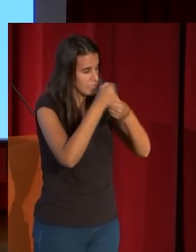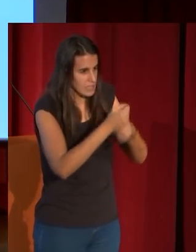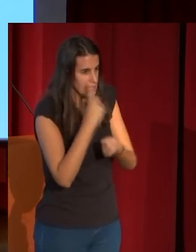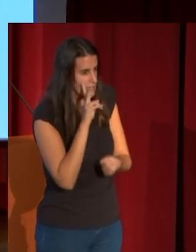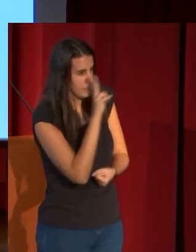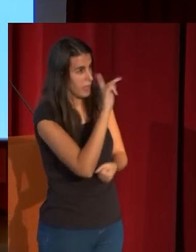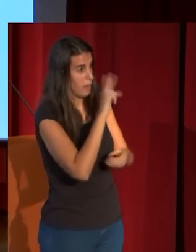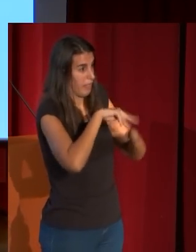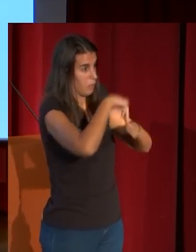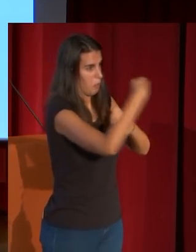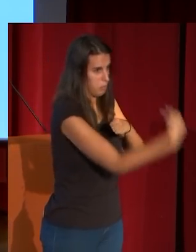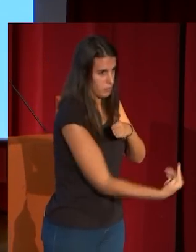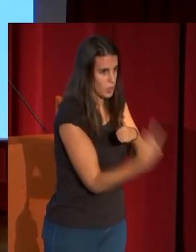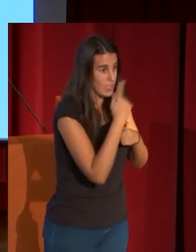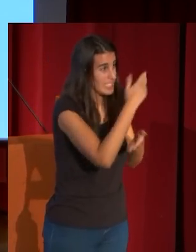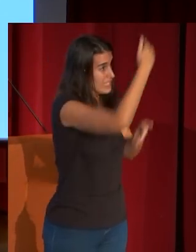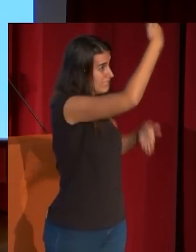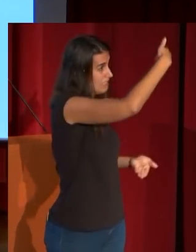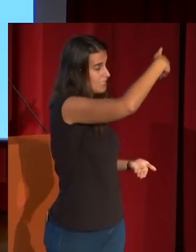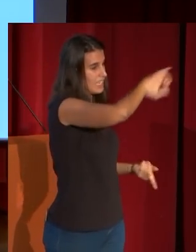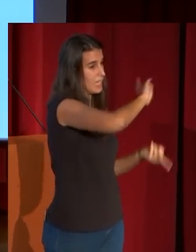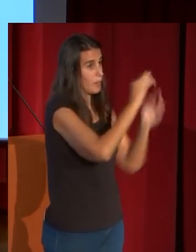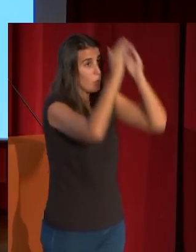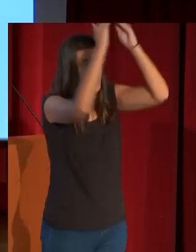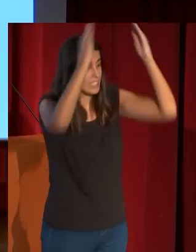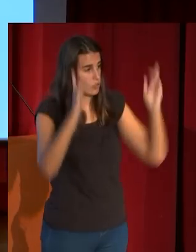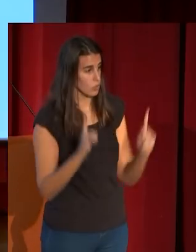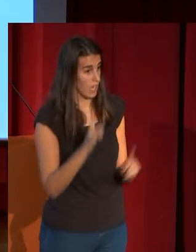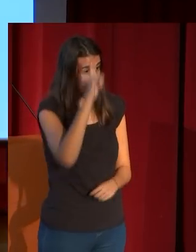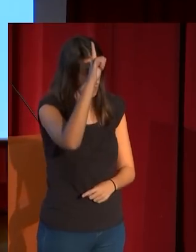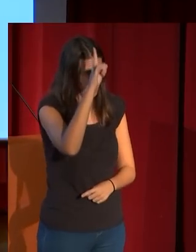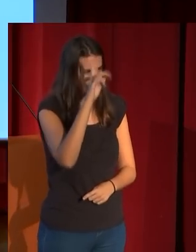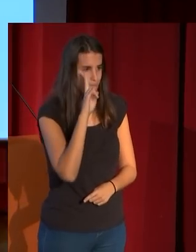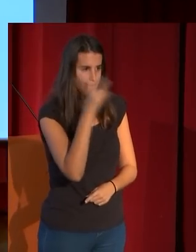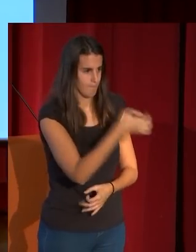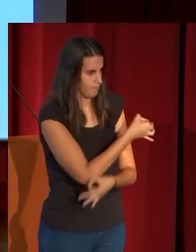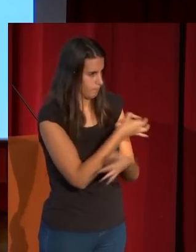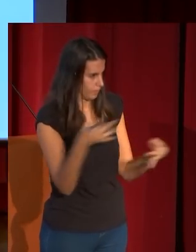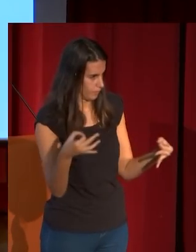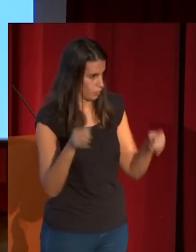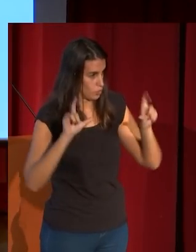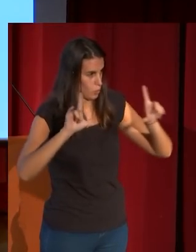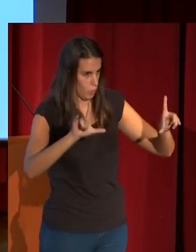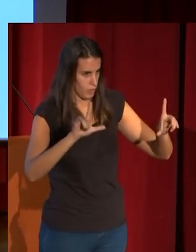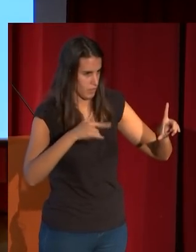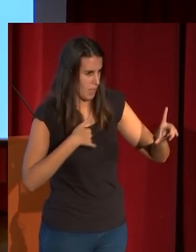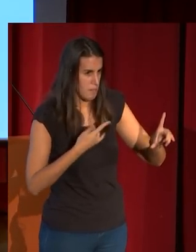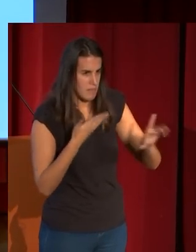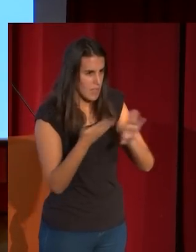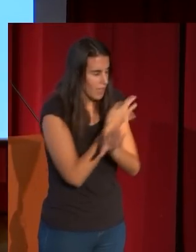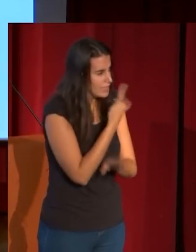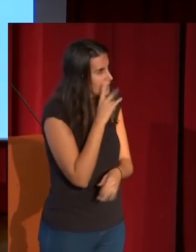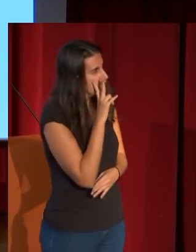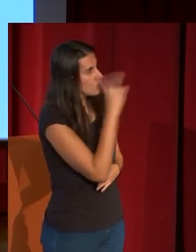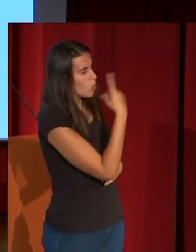al vacío. Ahora, colocado en el techo, este ensayo que hemos hecho para la colección permanente, este cuadro, que a mí siempre me había inquietado,